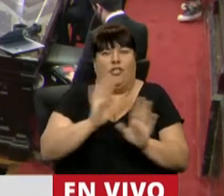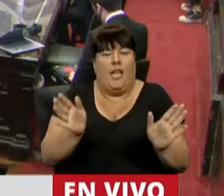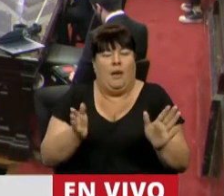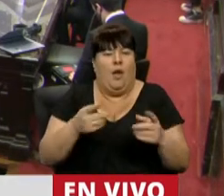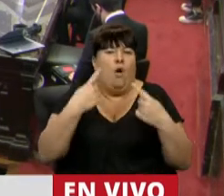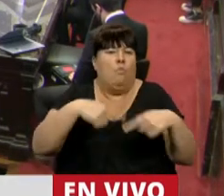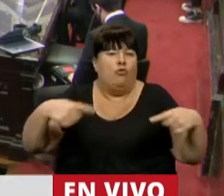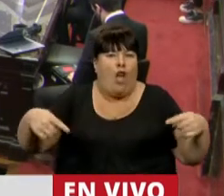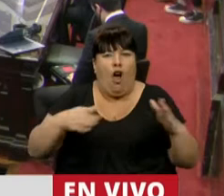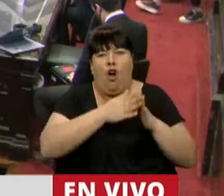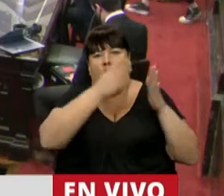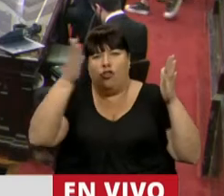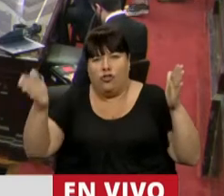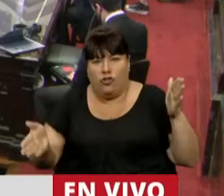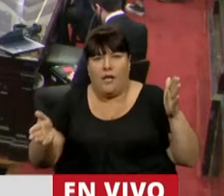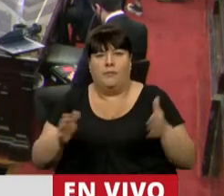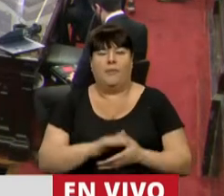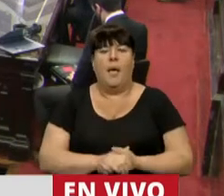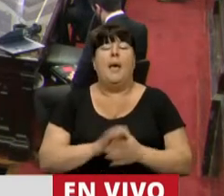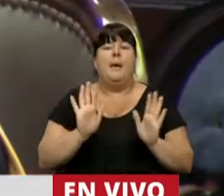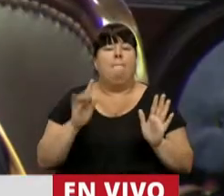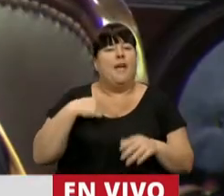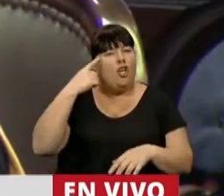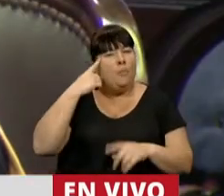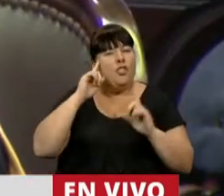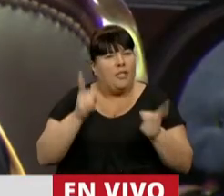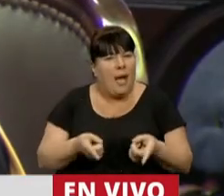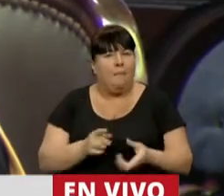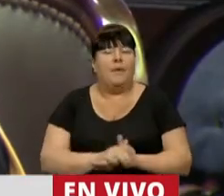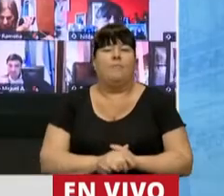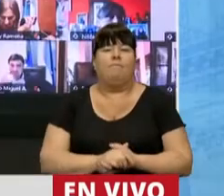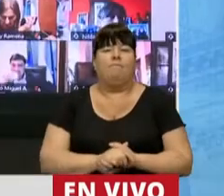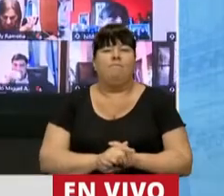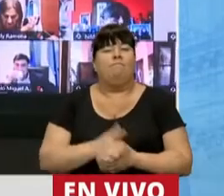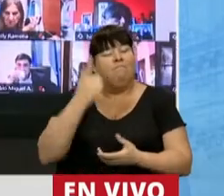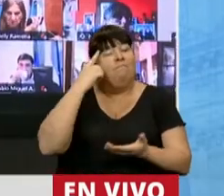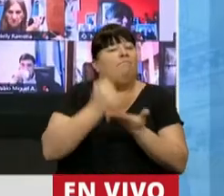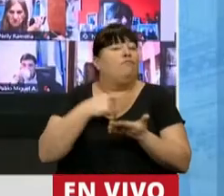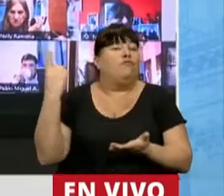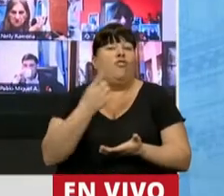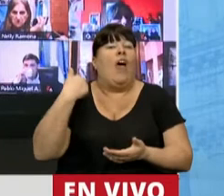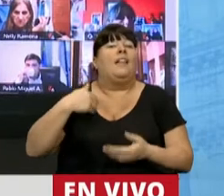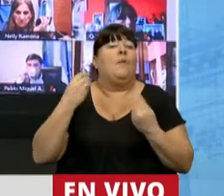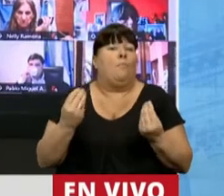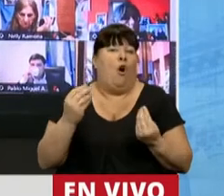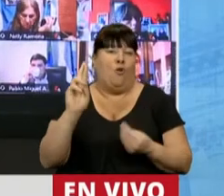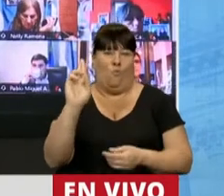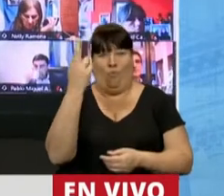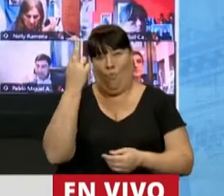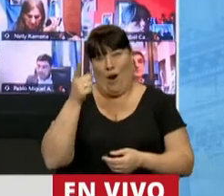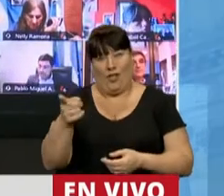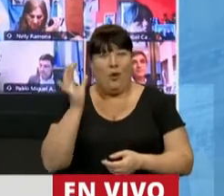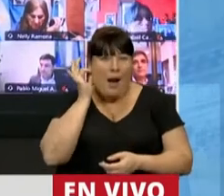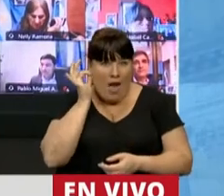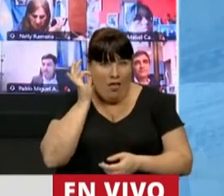por todo lo que hemos vivido, pero creo que también va a ser inolvidable para todos los argentinos por la pérdida